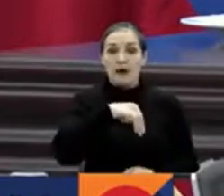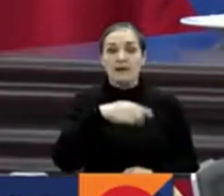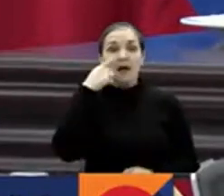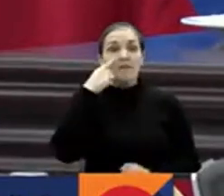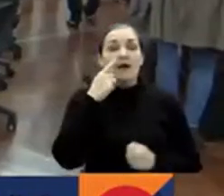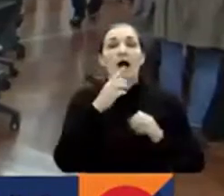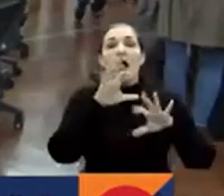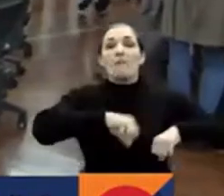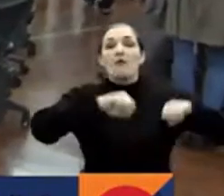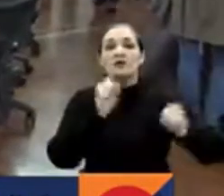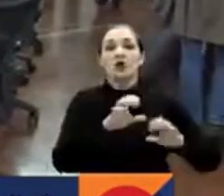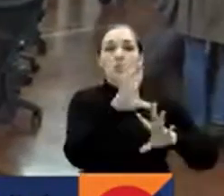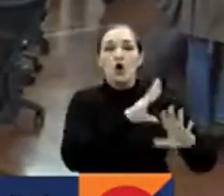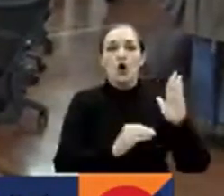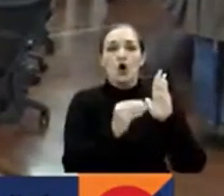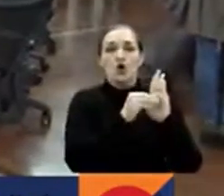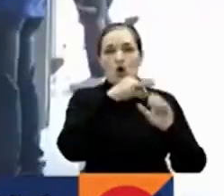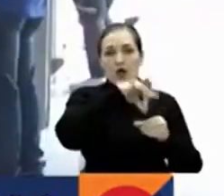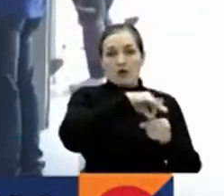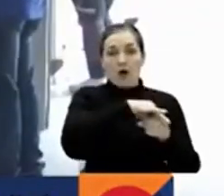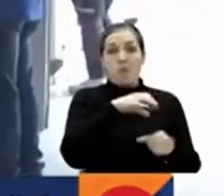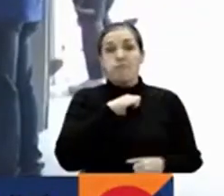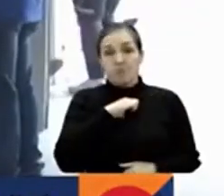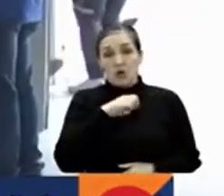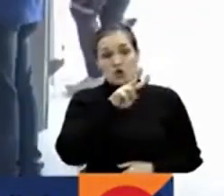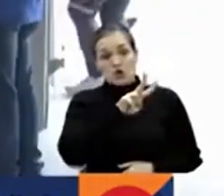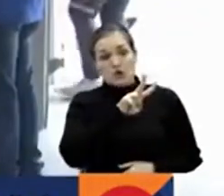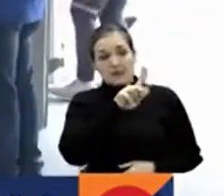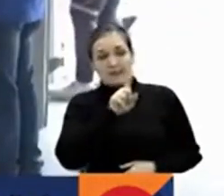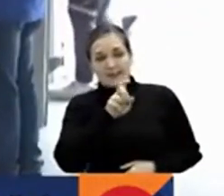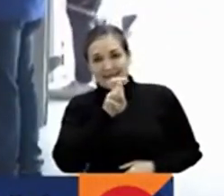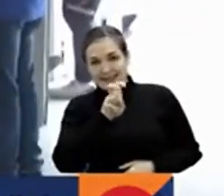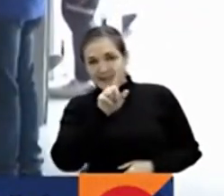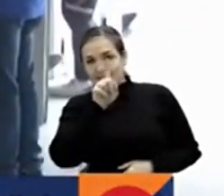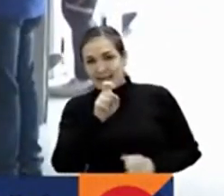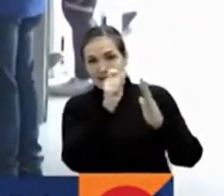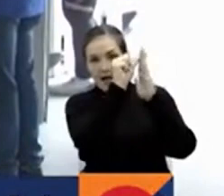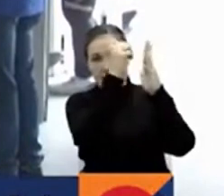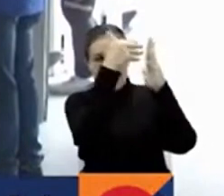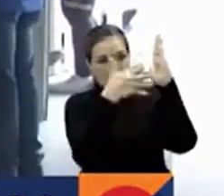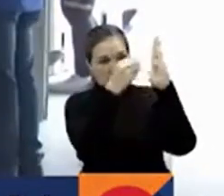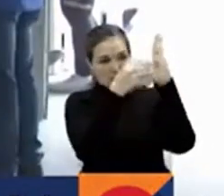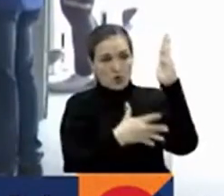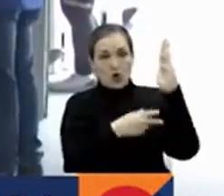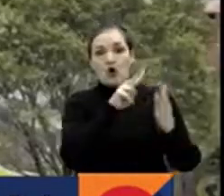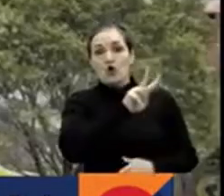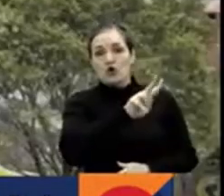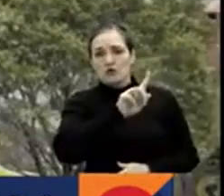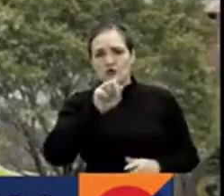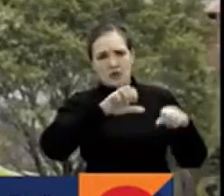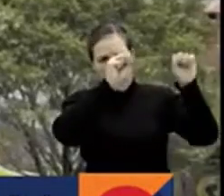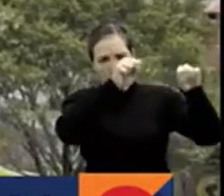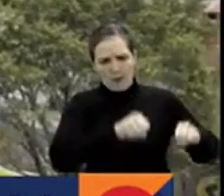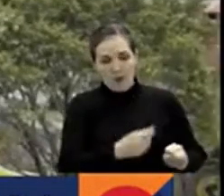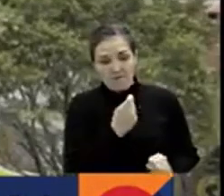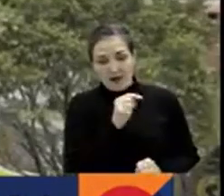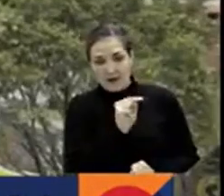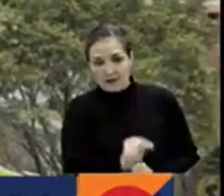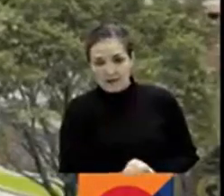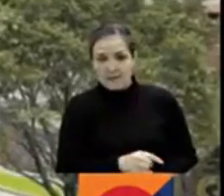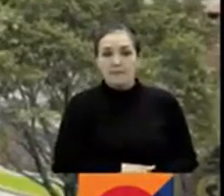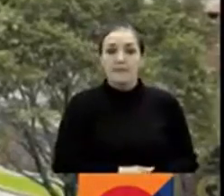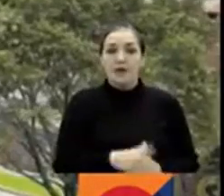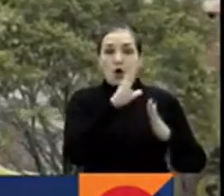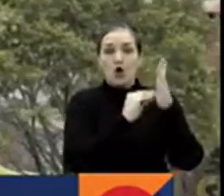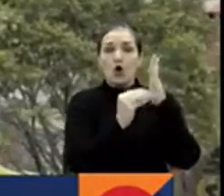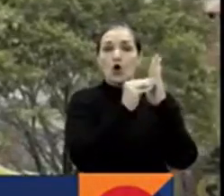Electoral que cuenta con 277 artículos de los cuales 211 ya fueron aprobados. Sin embargo creo que es un código